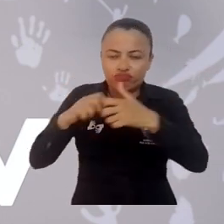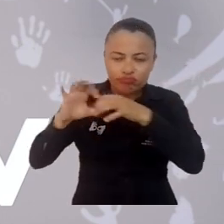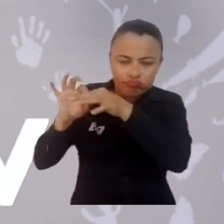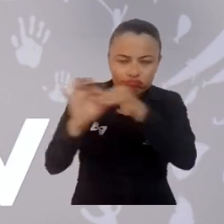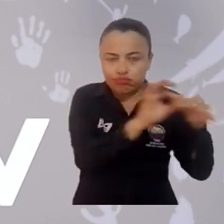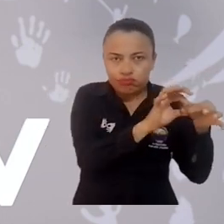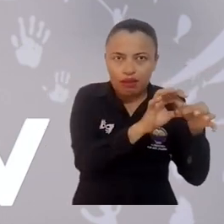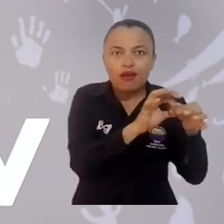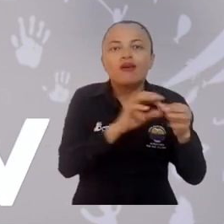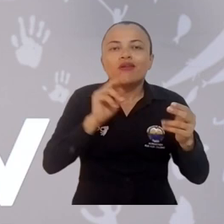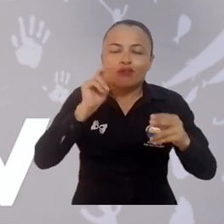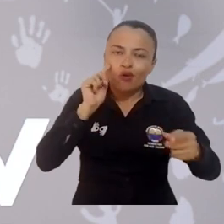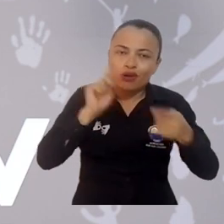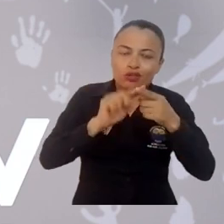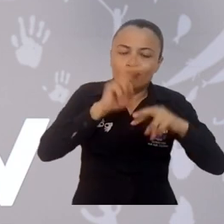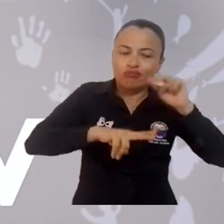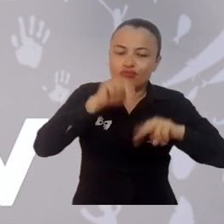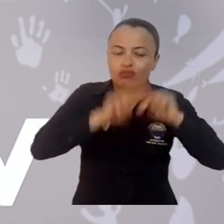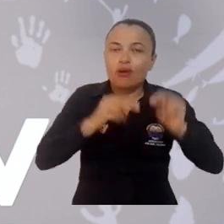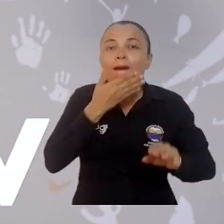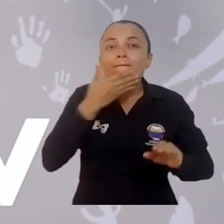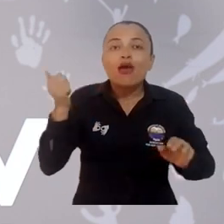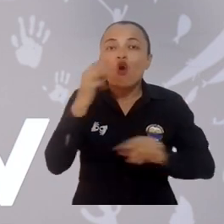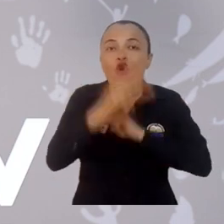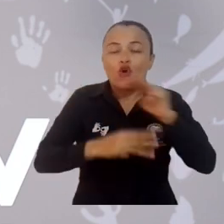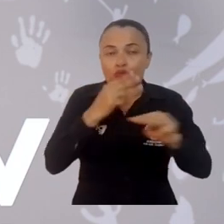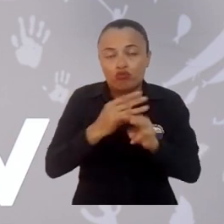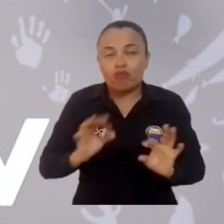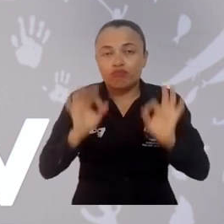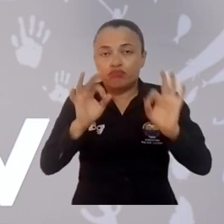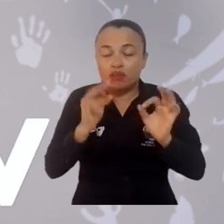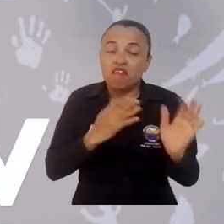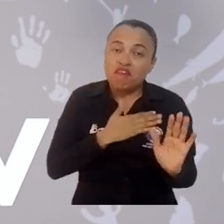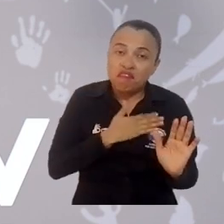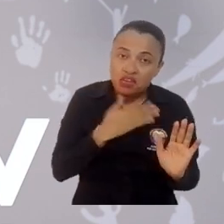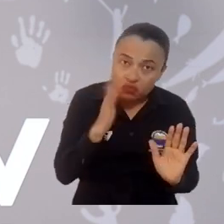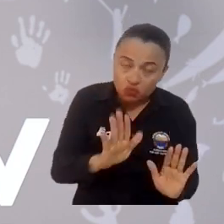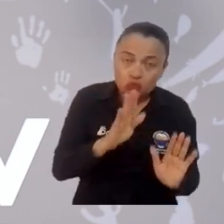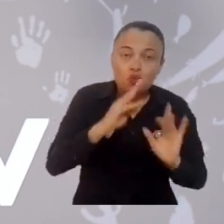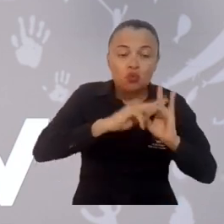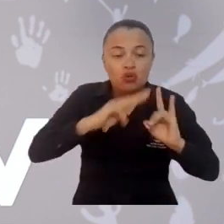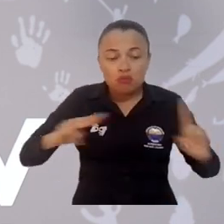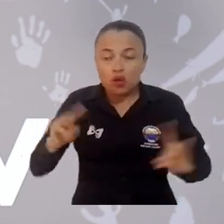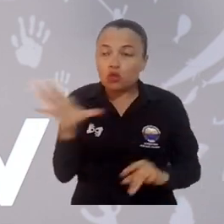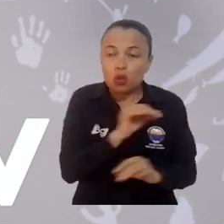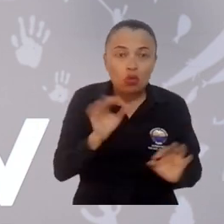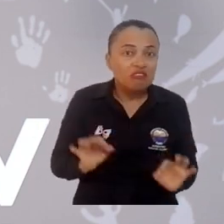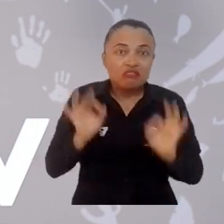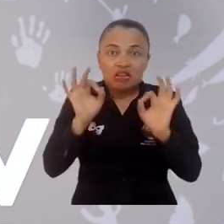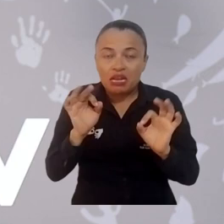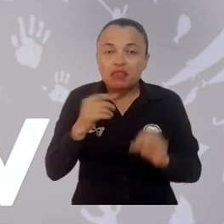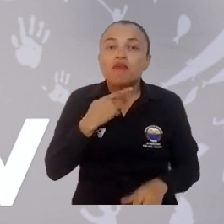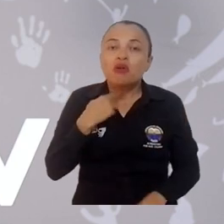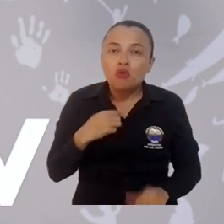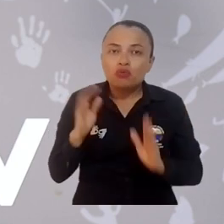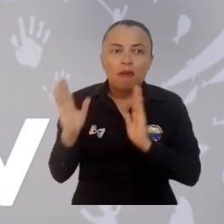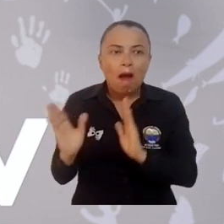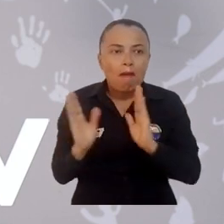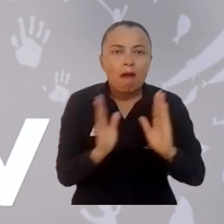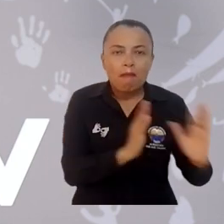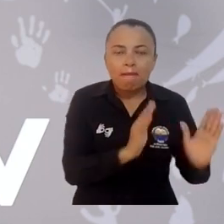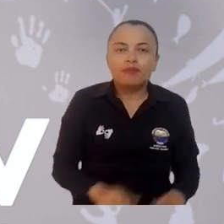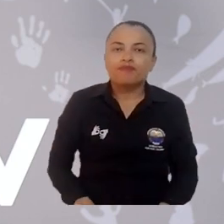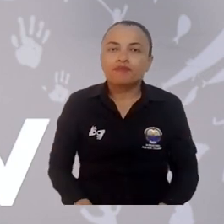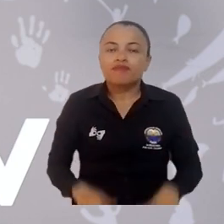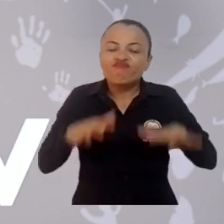o sea, esta articulación definitivamente va en pro de la construcción de un mejor mundo. Entonces felicito a Universidad de Magdalena, me parece que ha estado